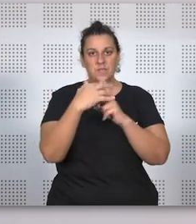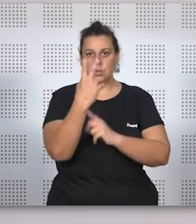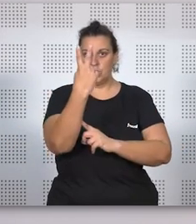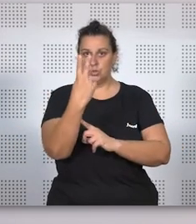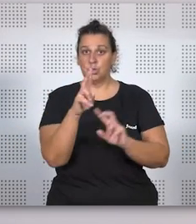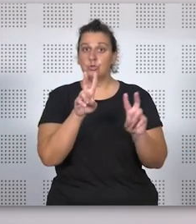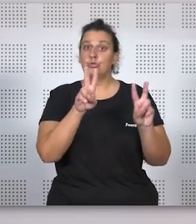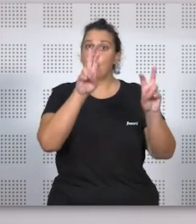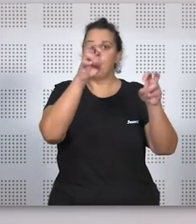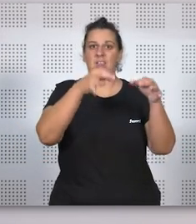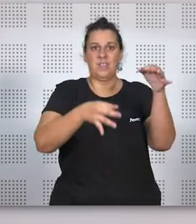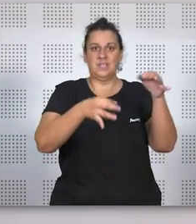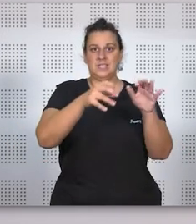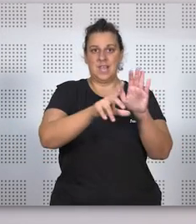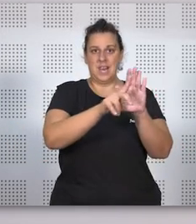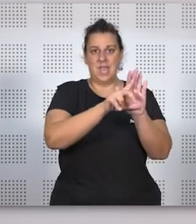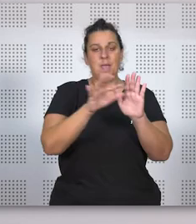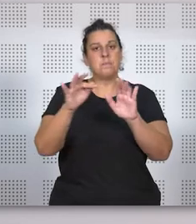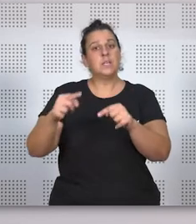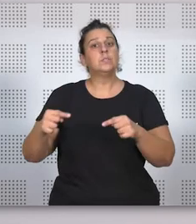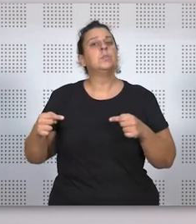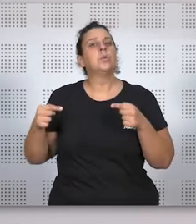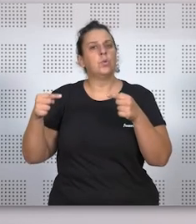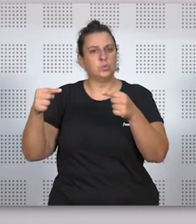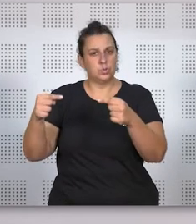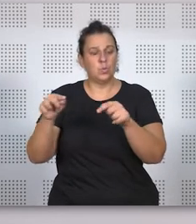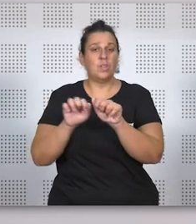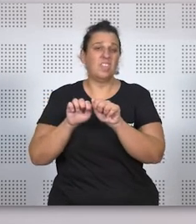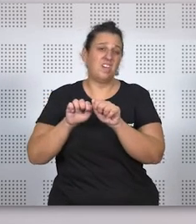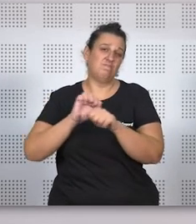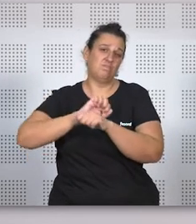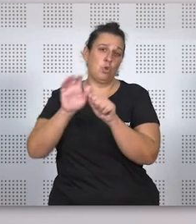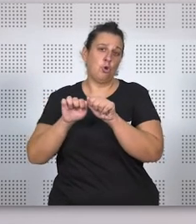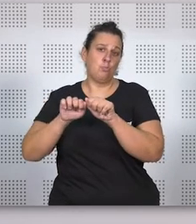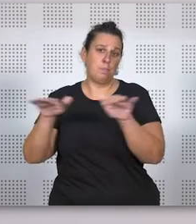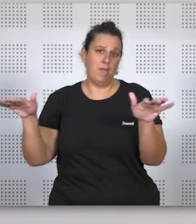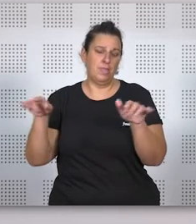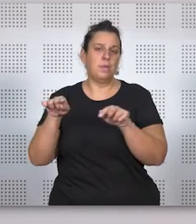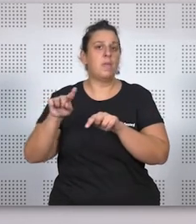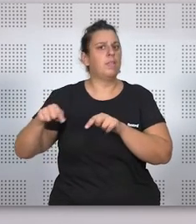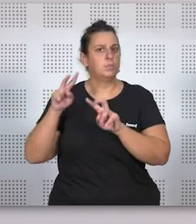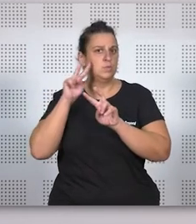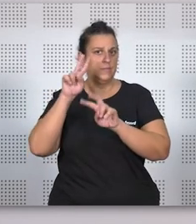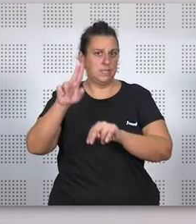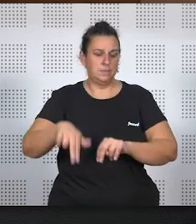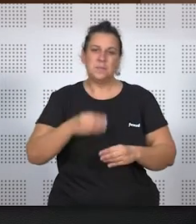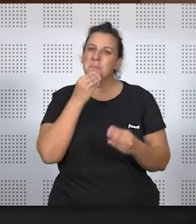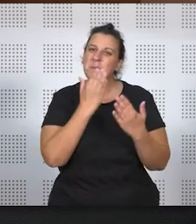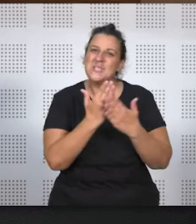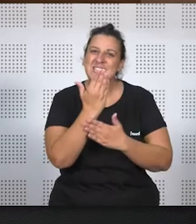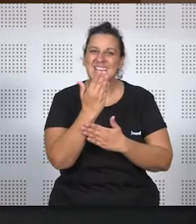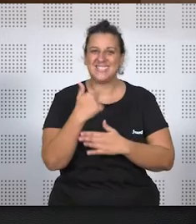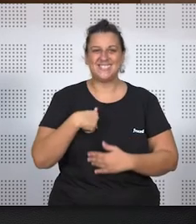novedades jurisprudenciales y el impacto que también ha tenido la pandemia del COVID-19 como luego veremos. Buenos días